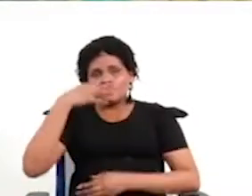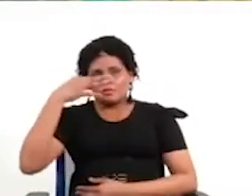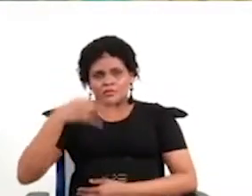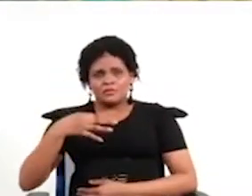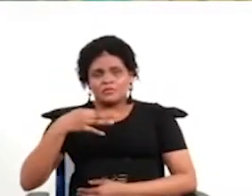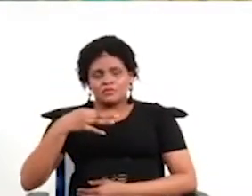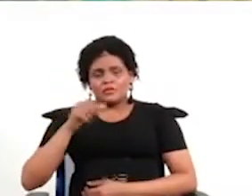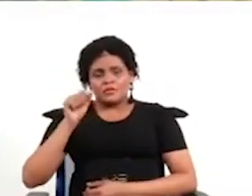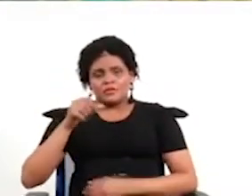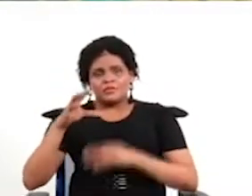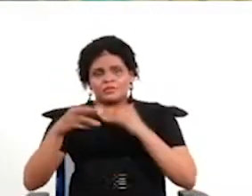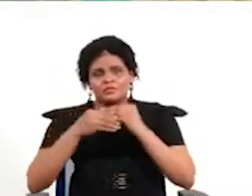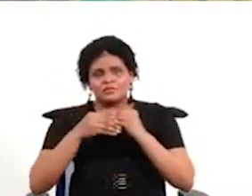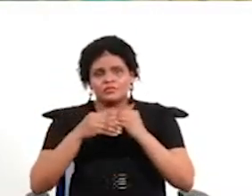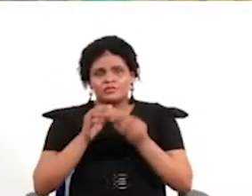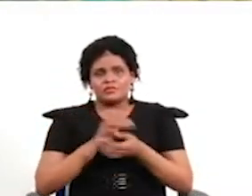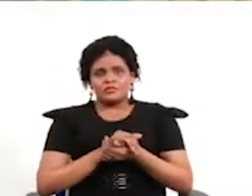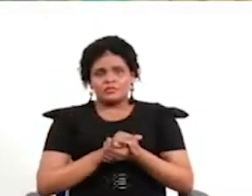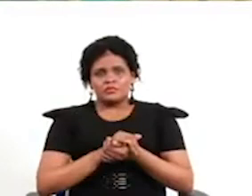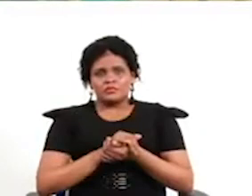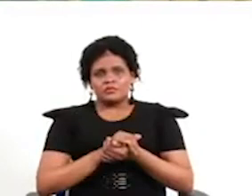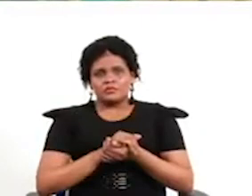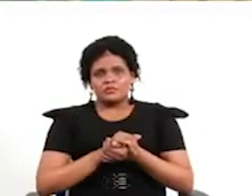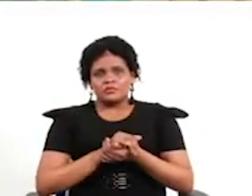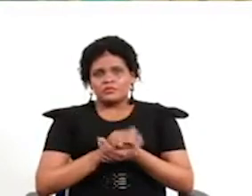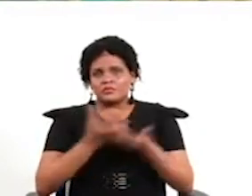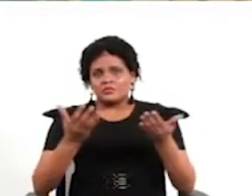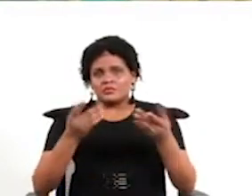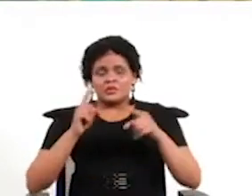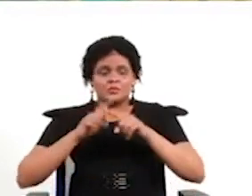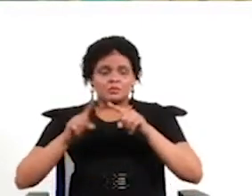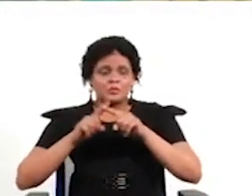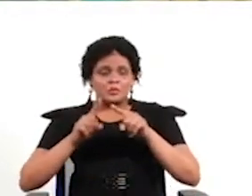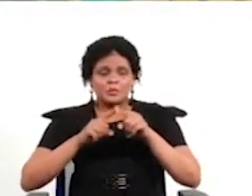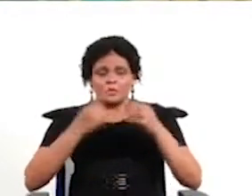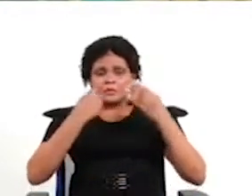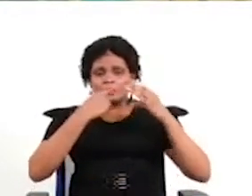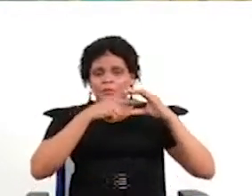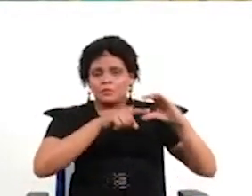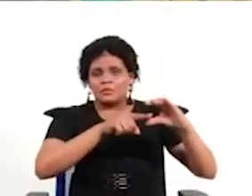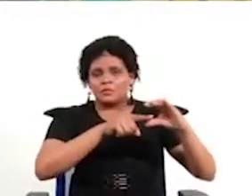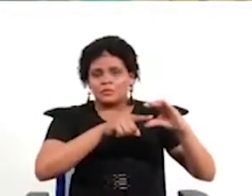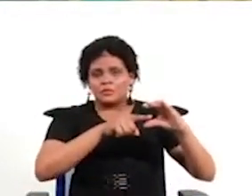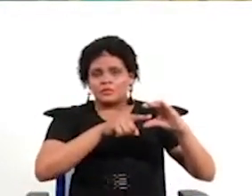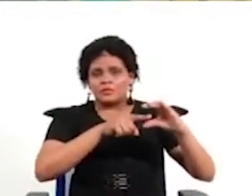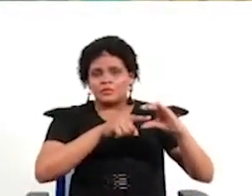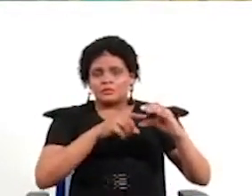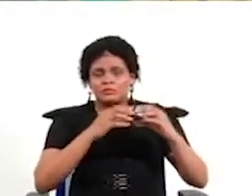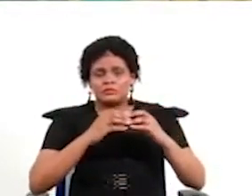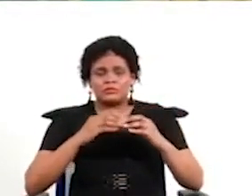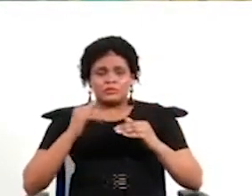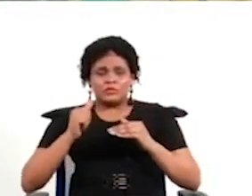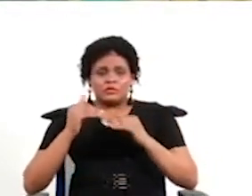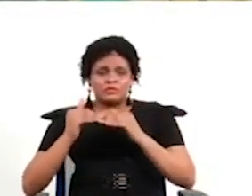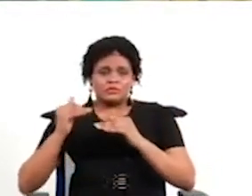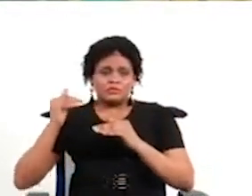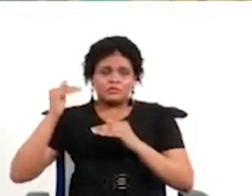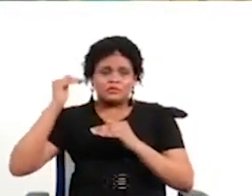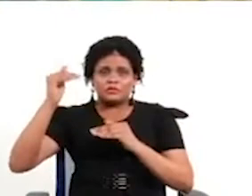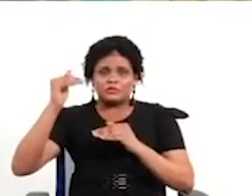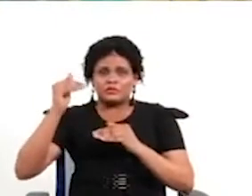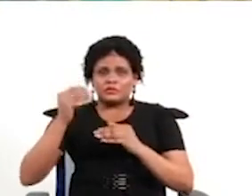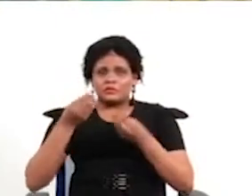estoy tomando y en este sentido la ratificación del bloque tiene una función legitimante que puede ser bastante